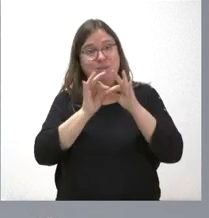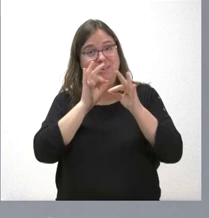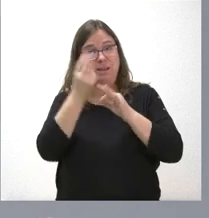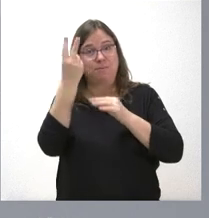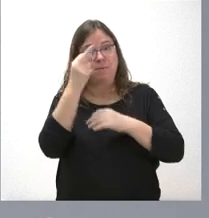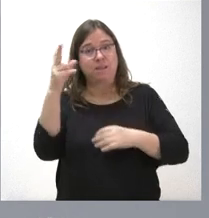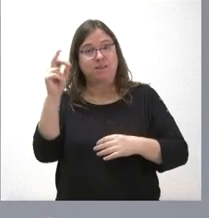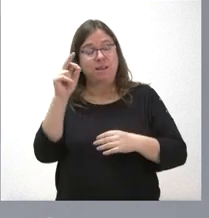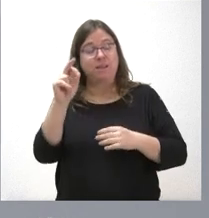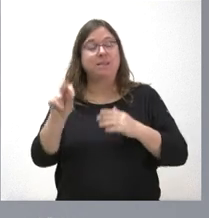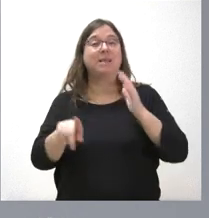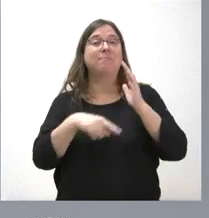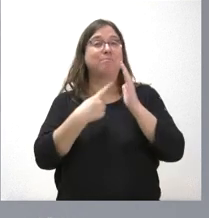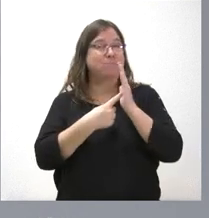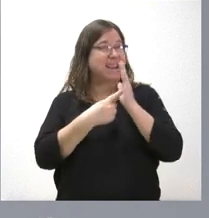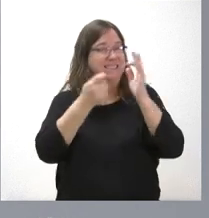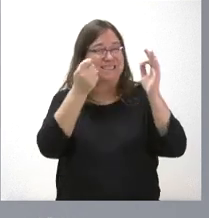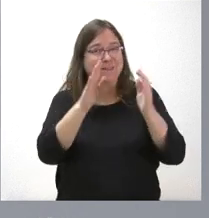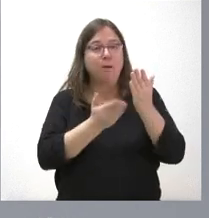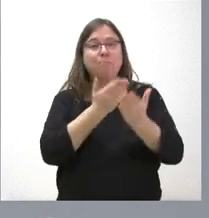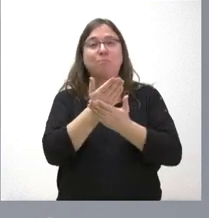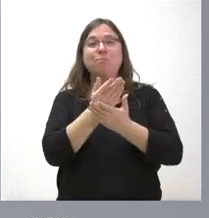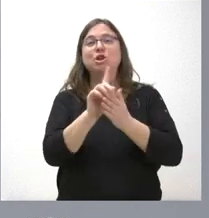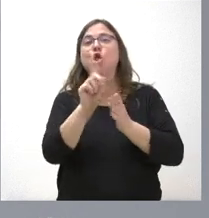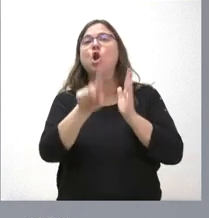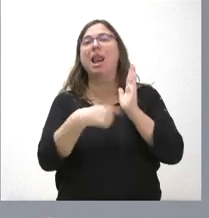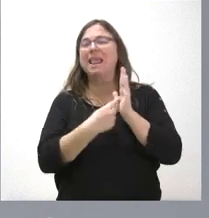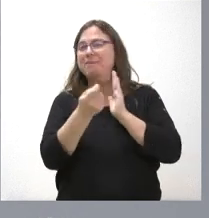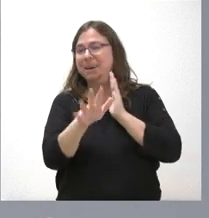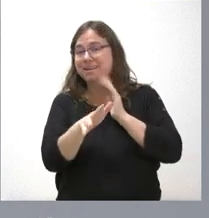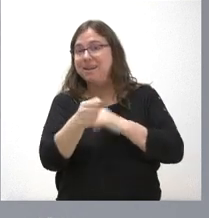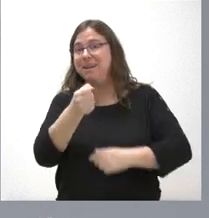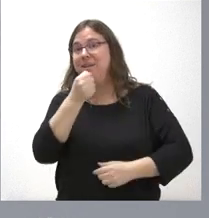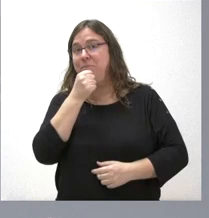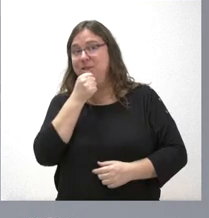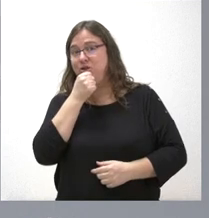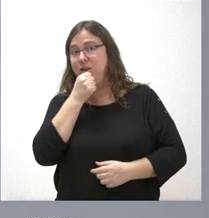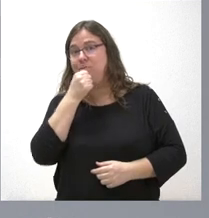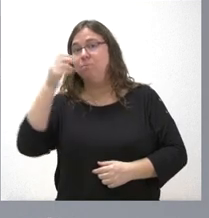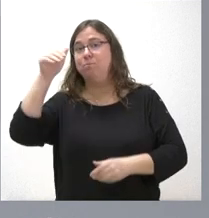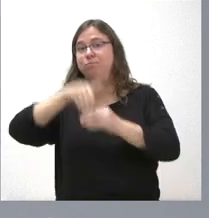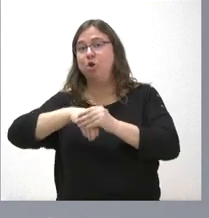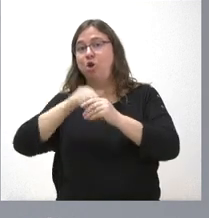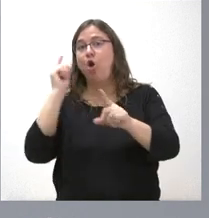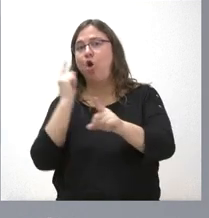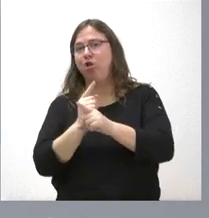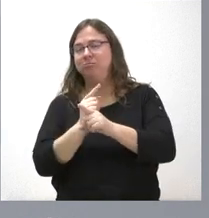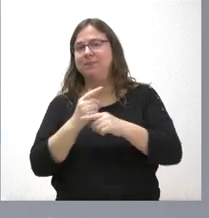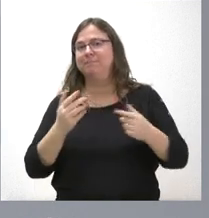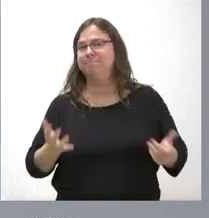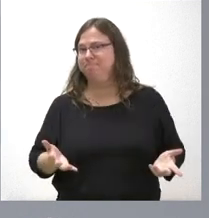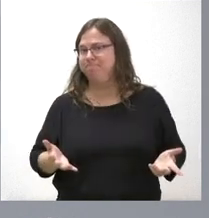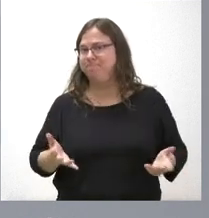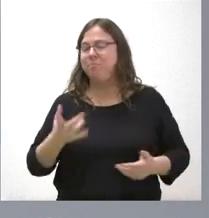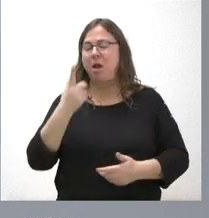proposición no ley muy similar, el Partido Socialista votó en contra. Entonces, lo primero que hay